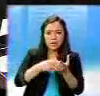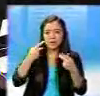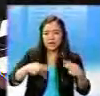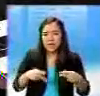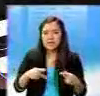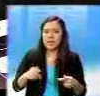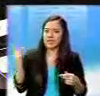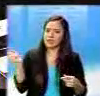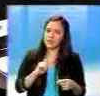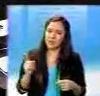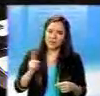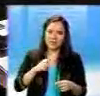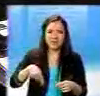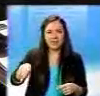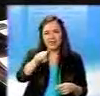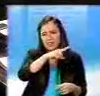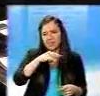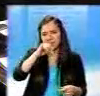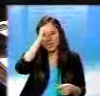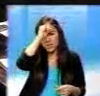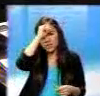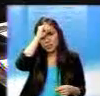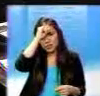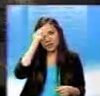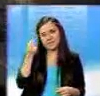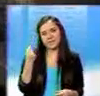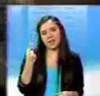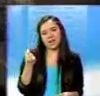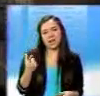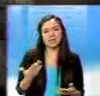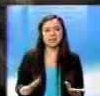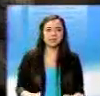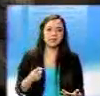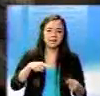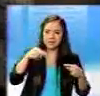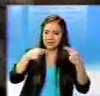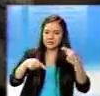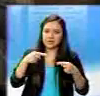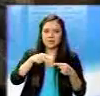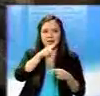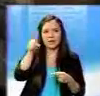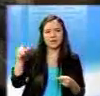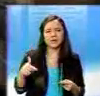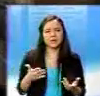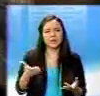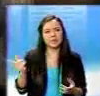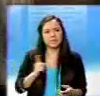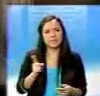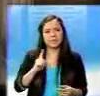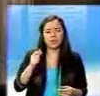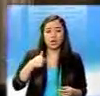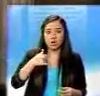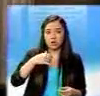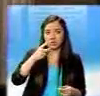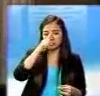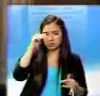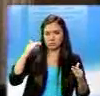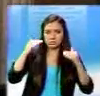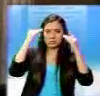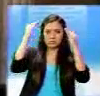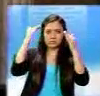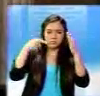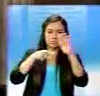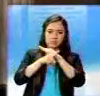Señores, eso es ignorancia parlamentaria. Y no presumo de ser inteligente, ni que el cerebro me lo cubra un